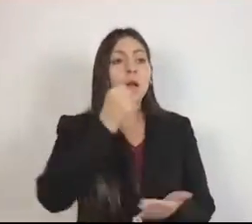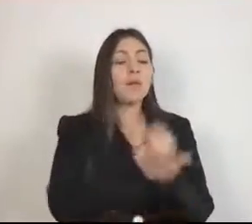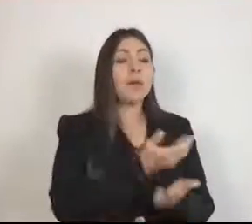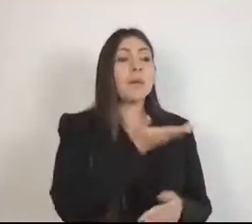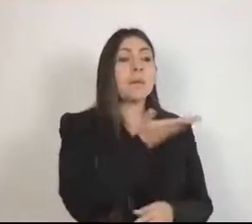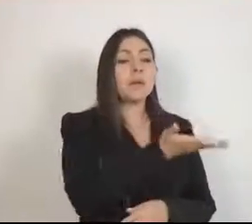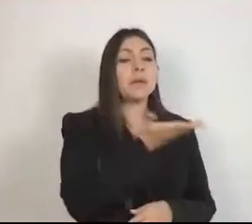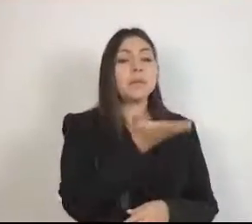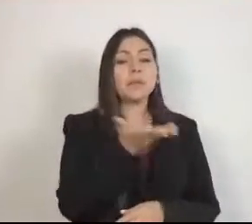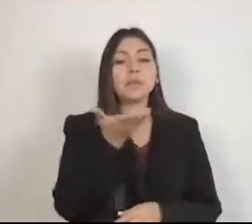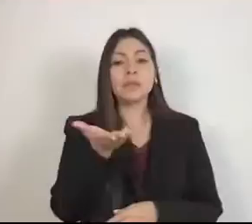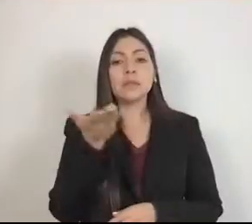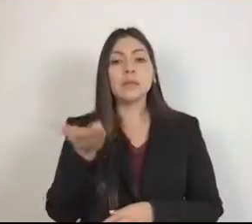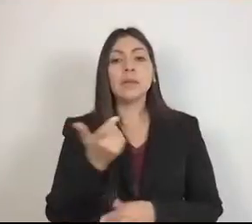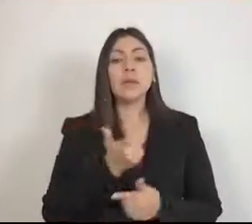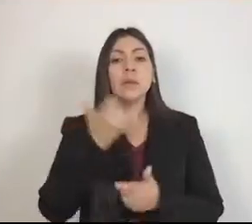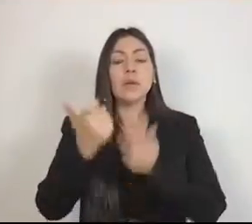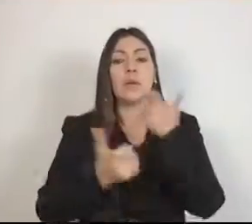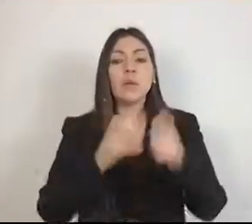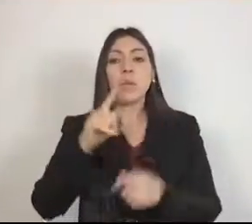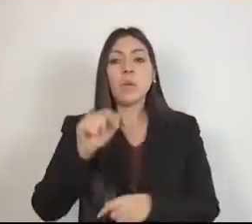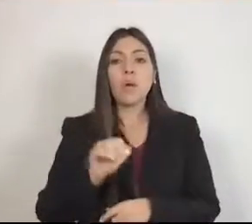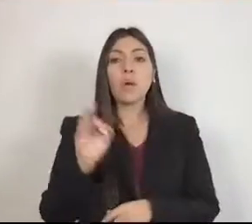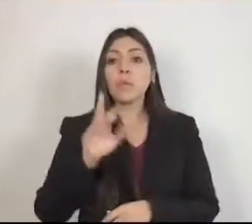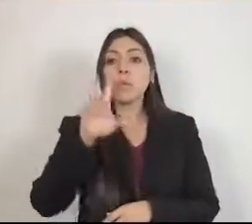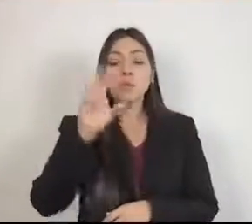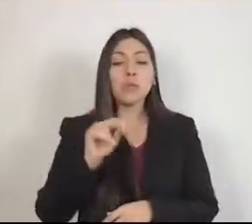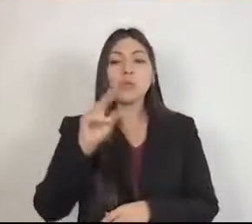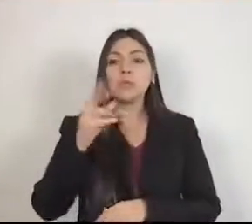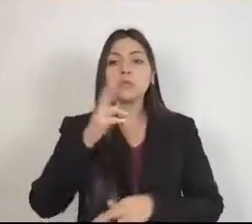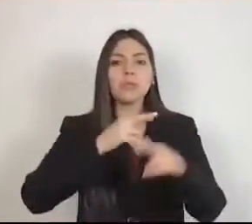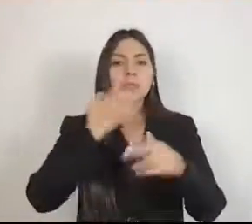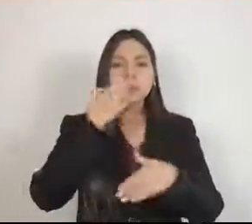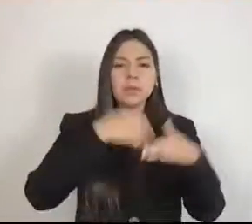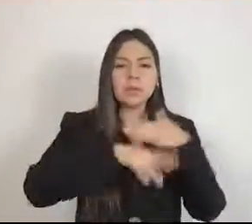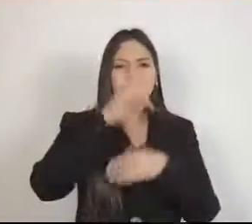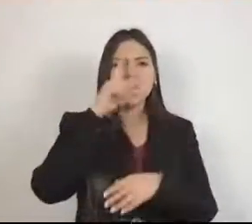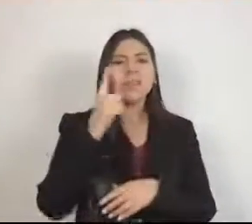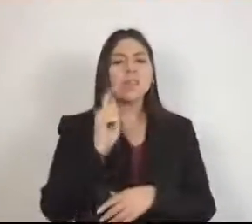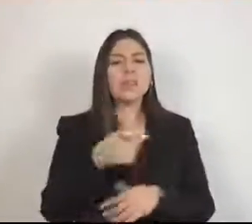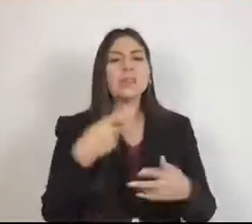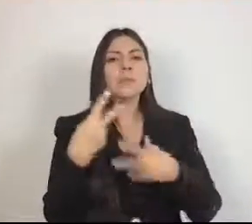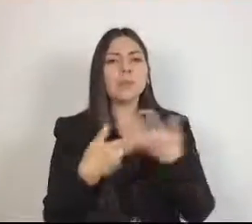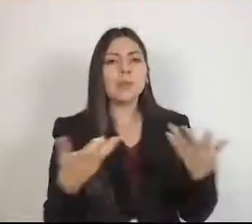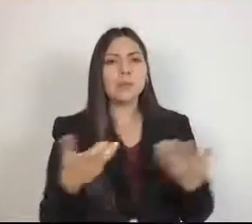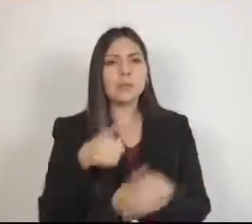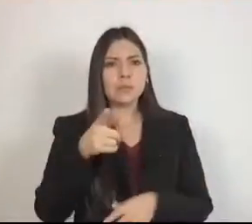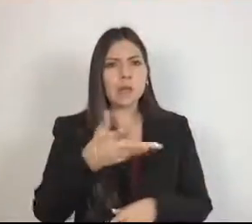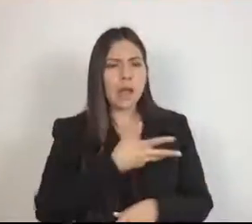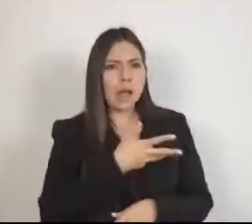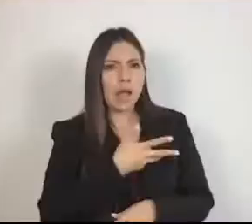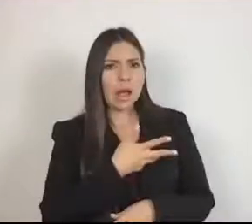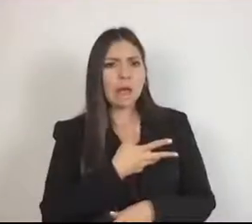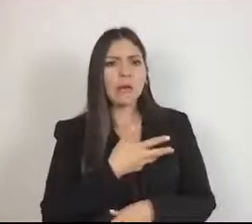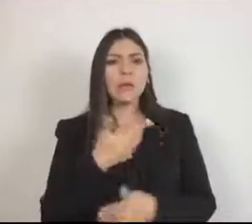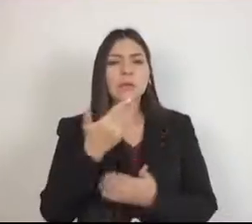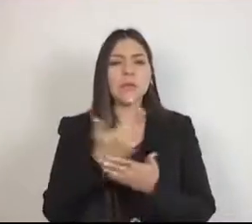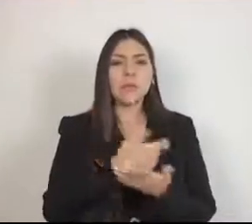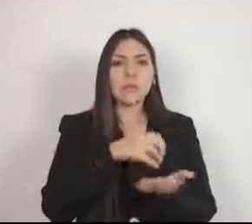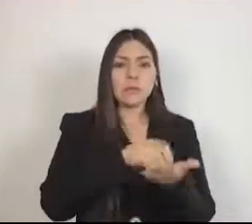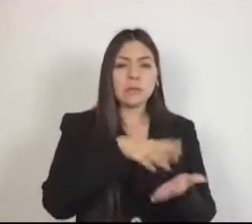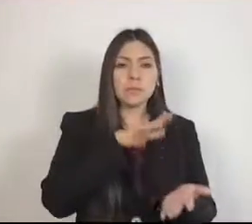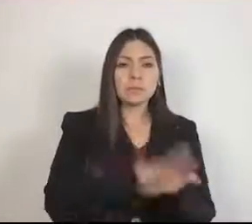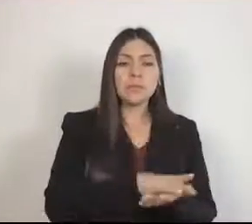con las famosas cuotas escolares al inicio de cada ciclo escolar? ¿Tiene usted algún registro sobre si esta